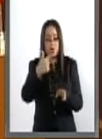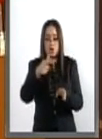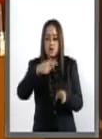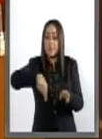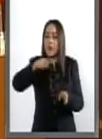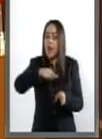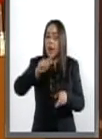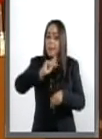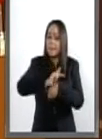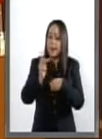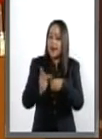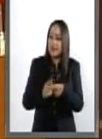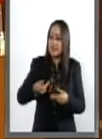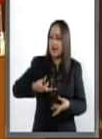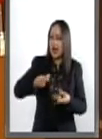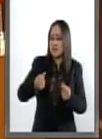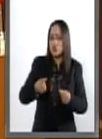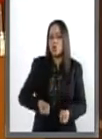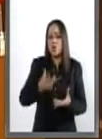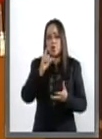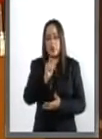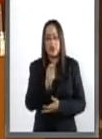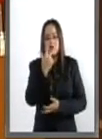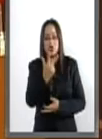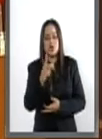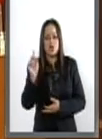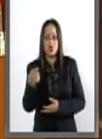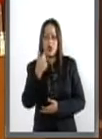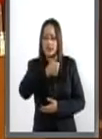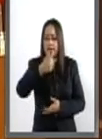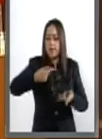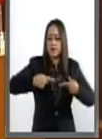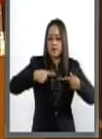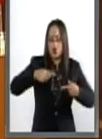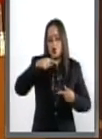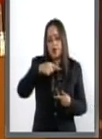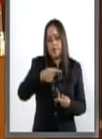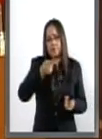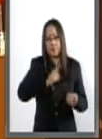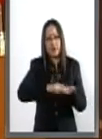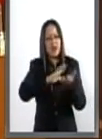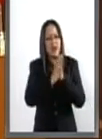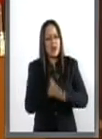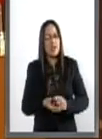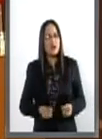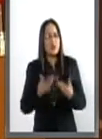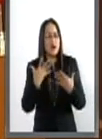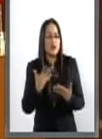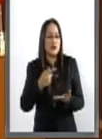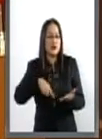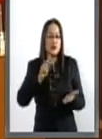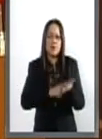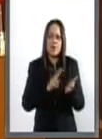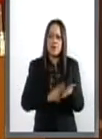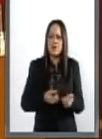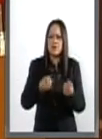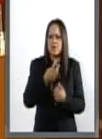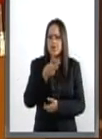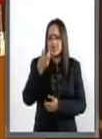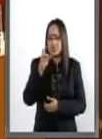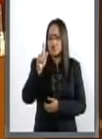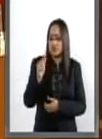al país 28 dólares por persona, equivalente en pesos mexicanos y al tipo de cambio de ese entonces, estamos hablando de